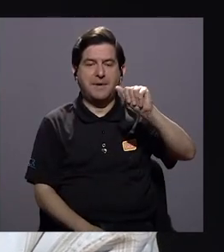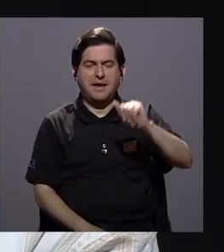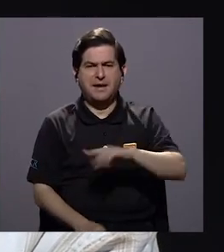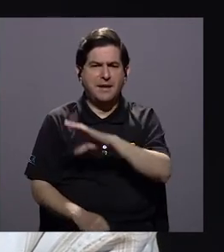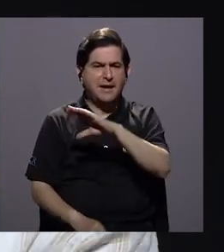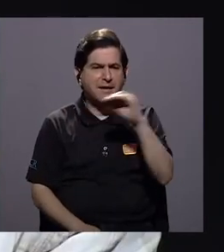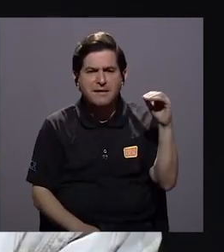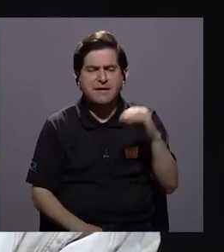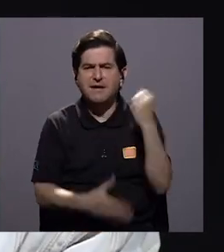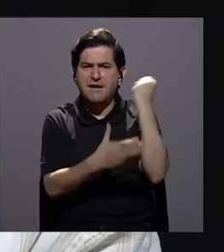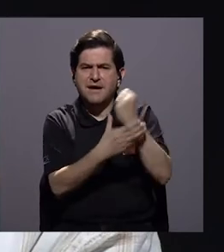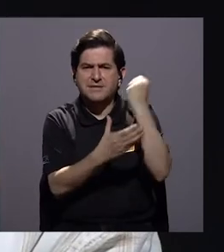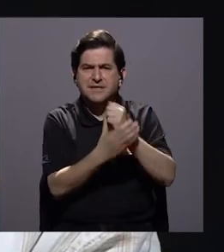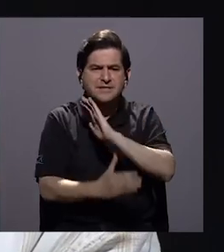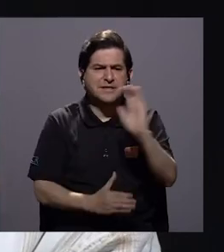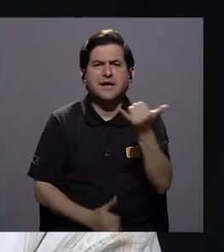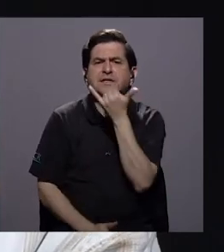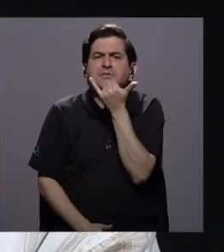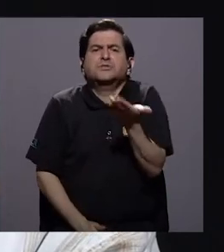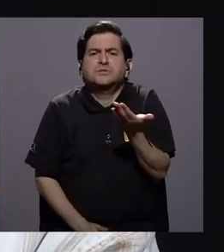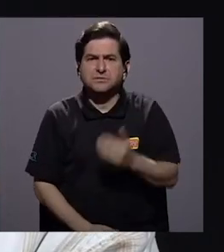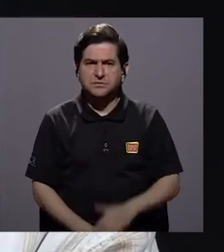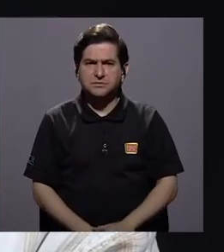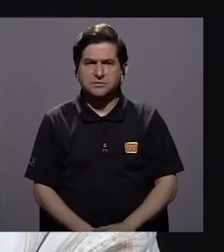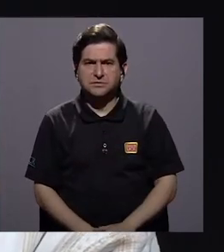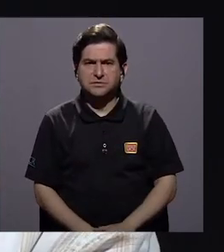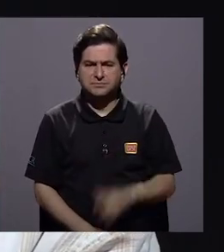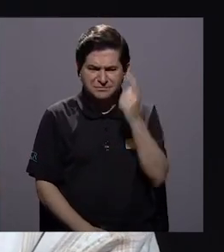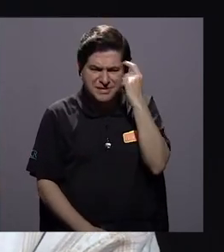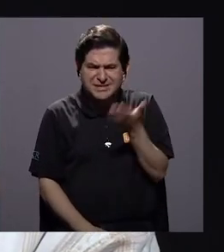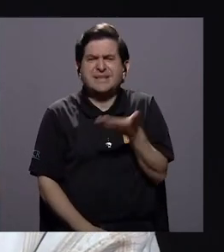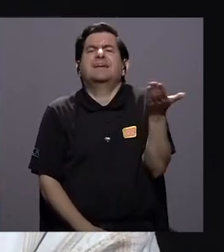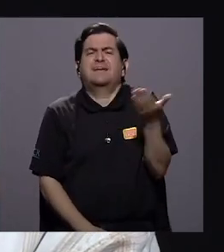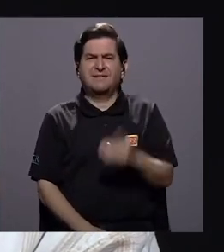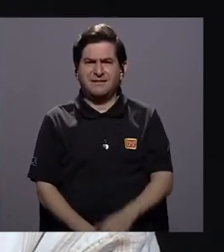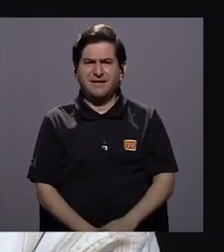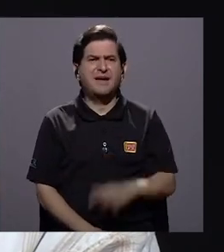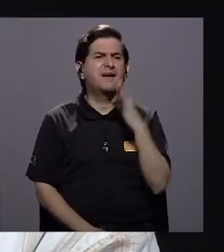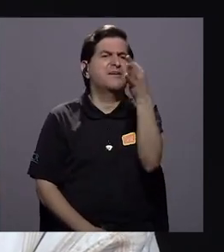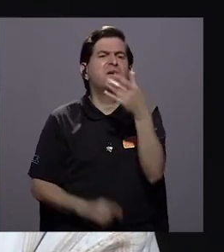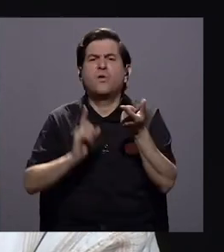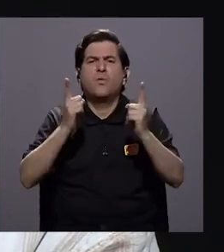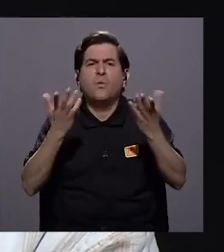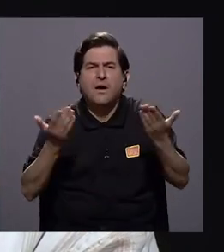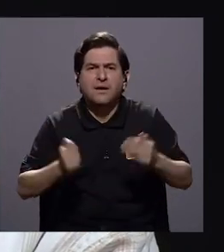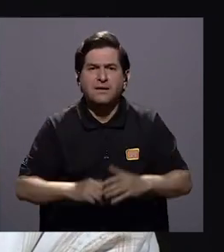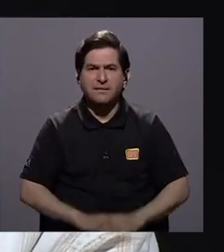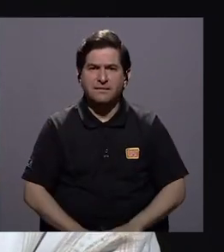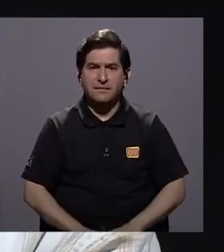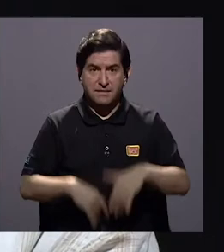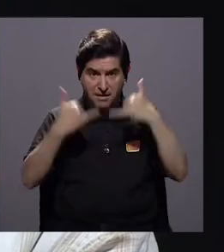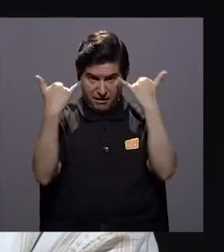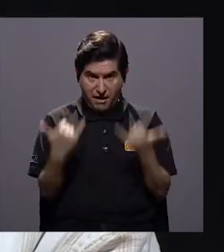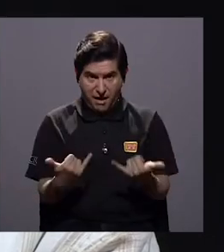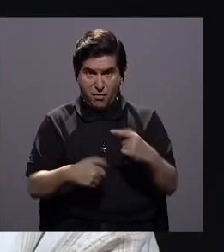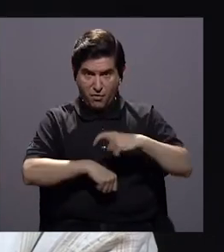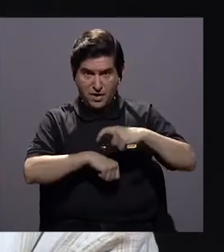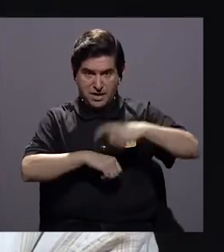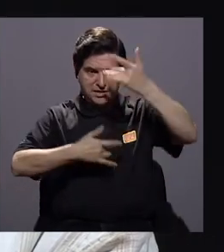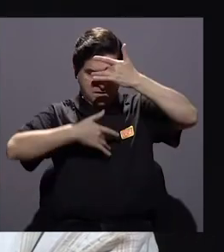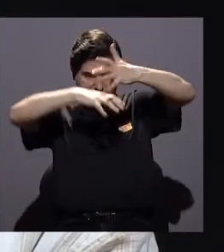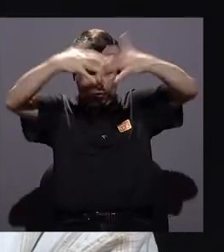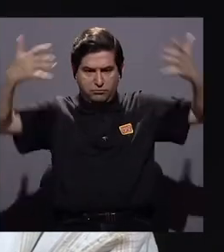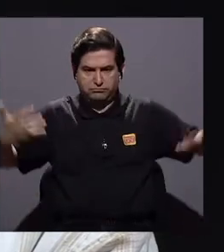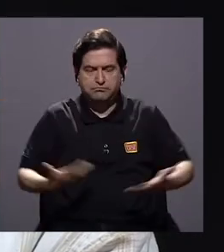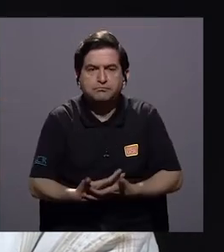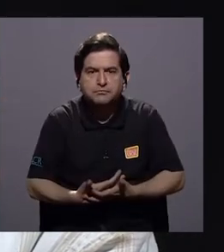asesinatos de niños? ¿Qué sociedad estamos construyendo? ¿Qué estamos pensando? ¿Hacia dónde queremos llegar? Ahora estamos en tiempos de